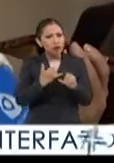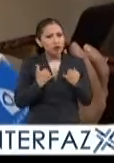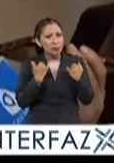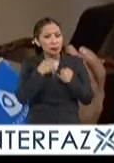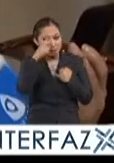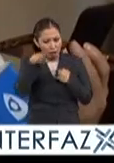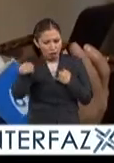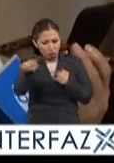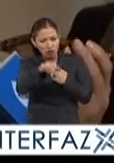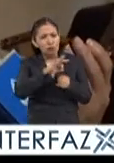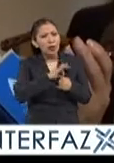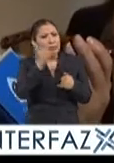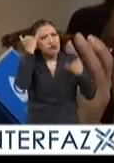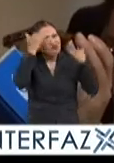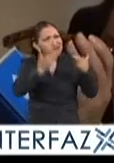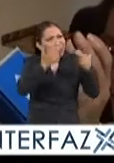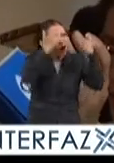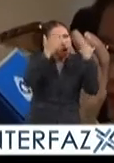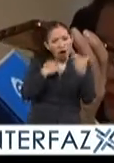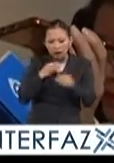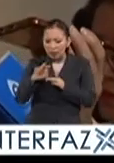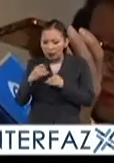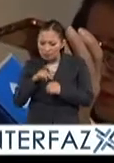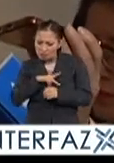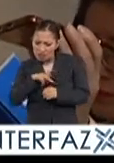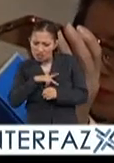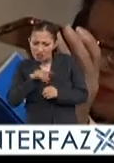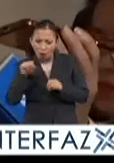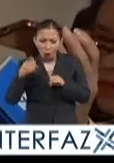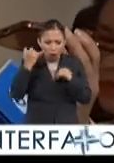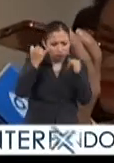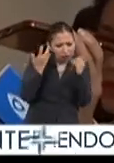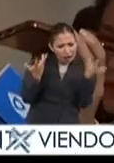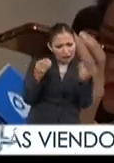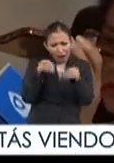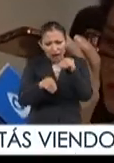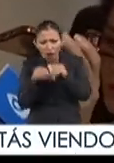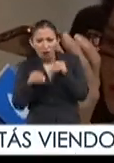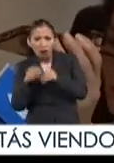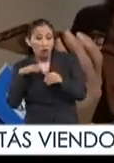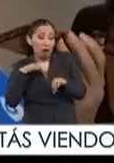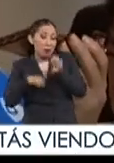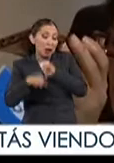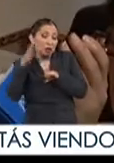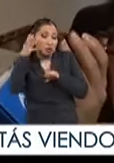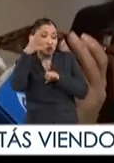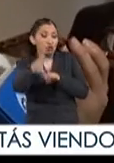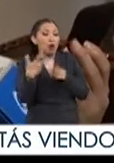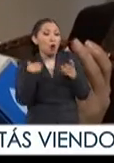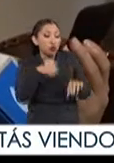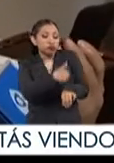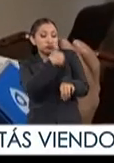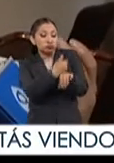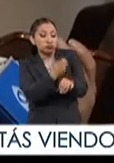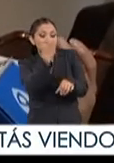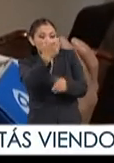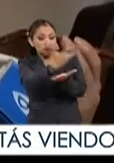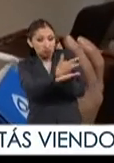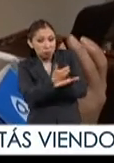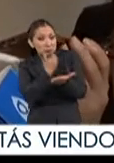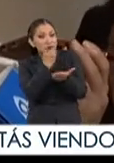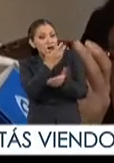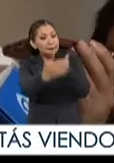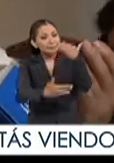los jóvenes para que puedan emprender, autoemplearse, crear empleos del futuro y consolidar una economía